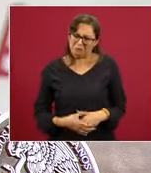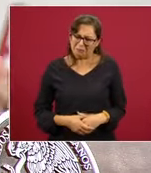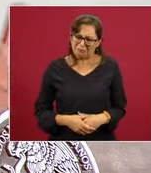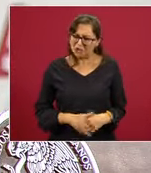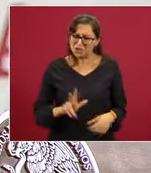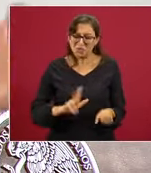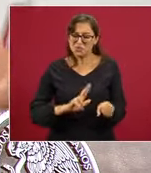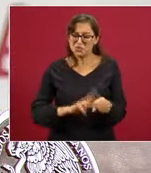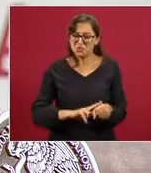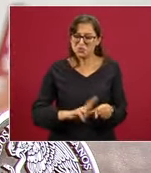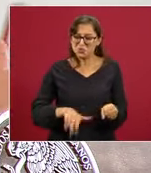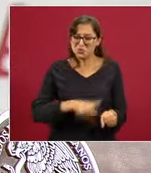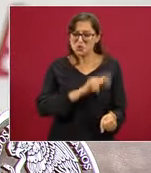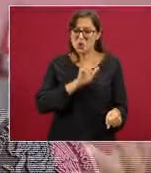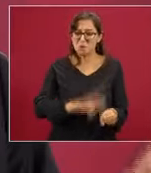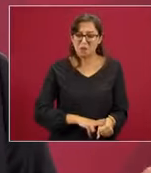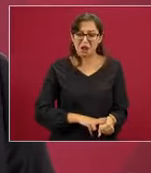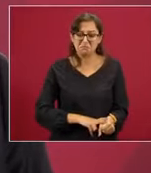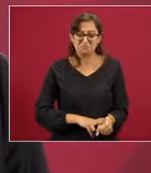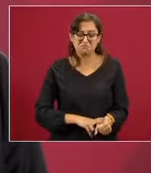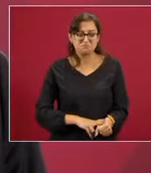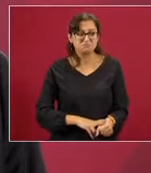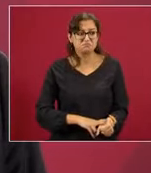No, reacción